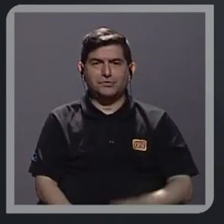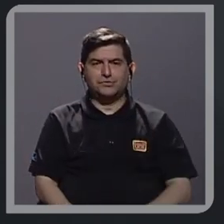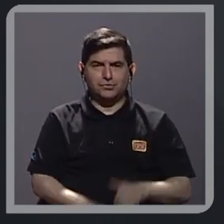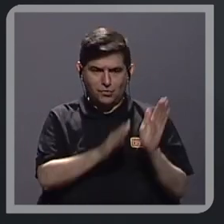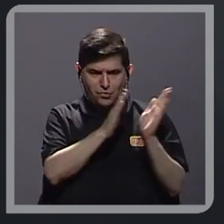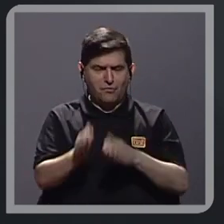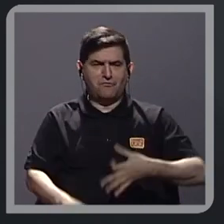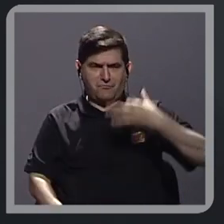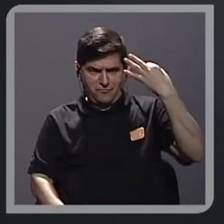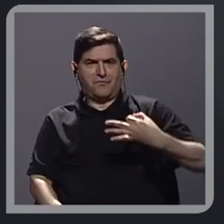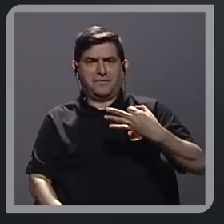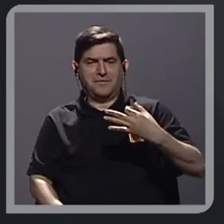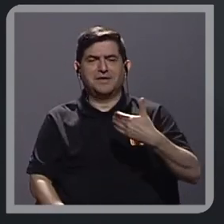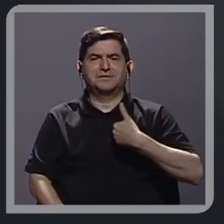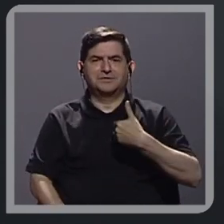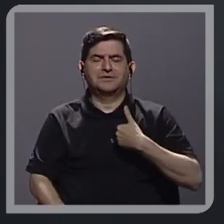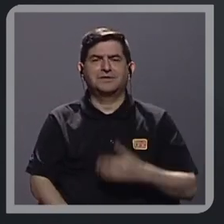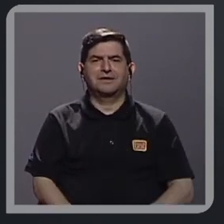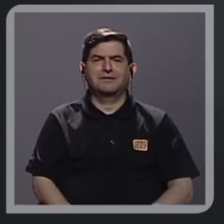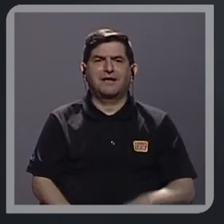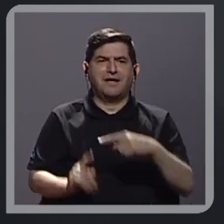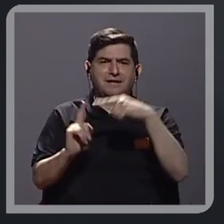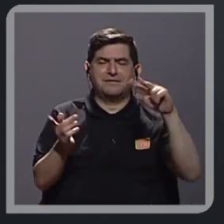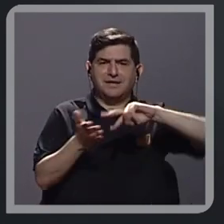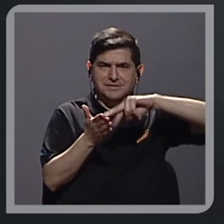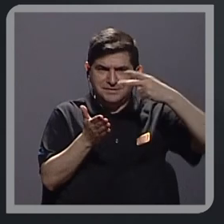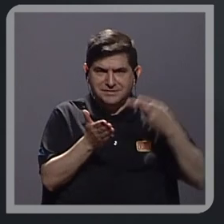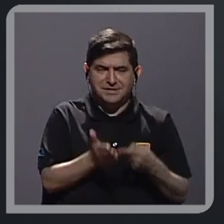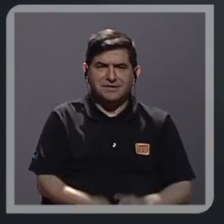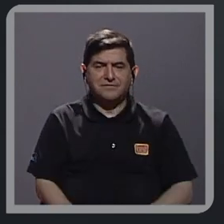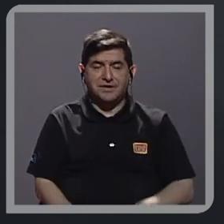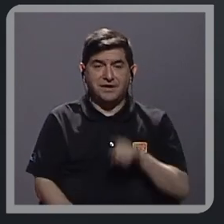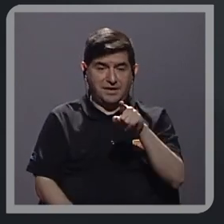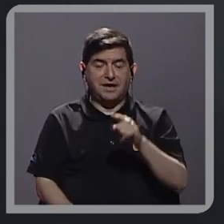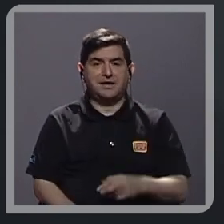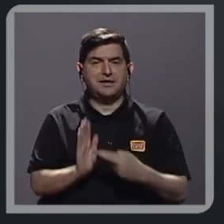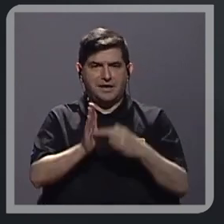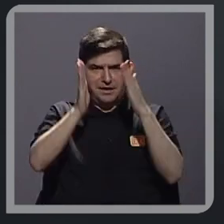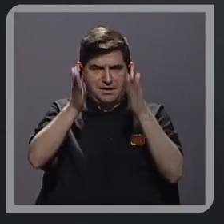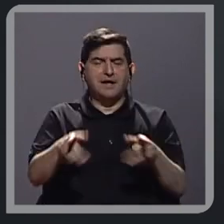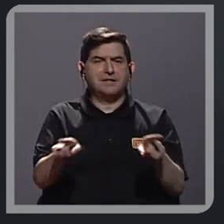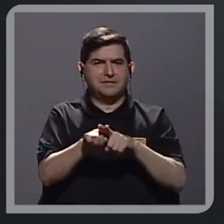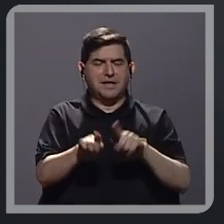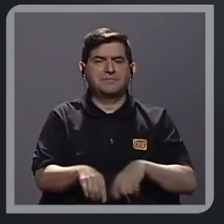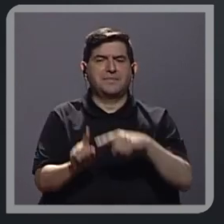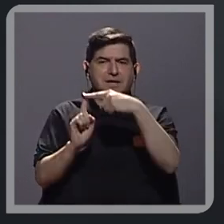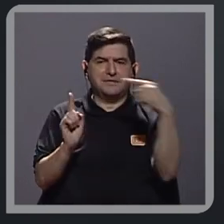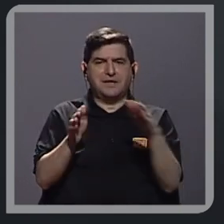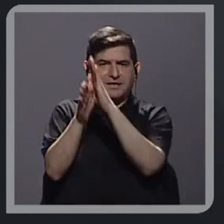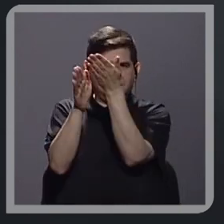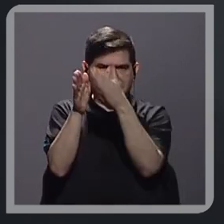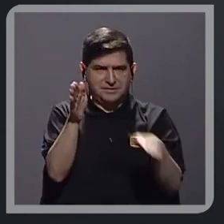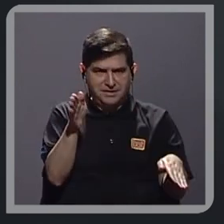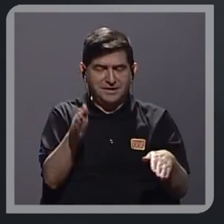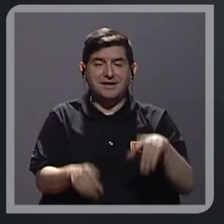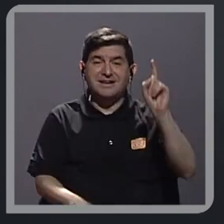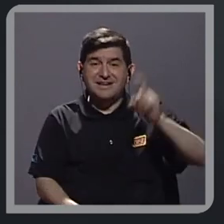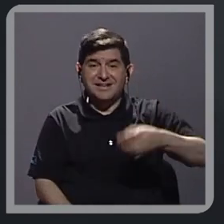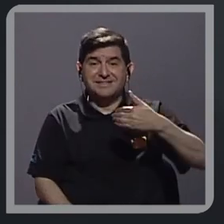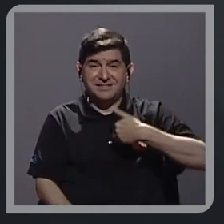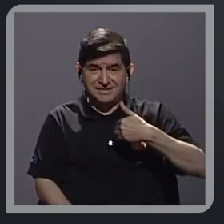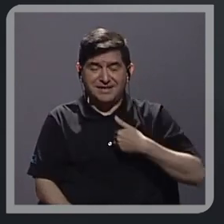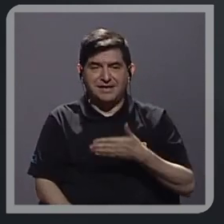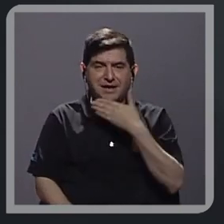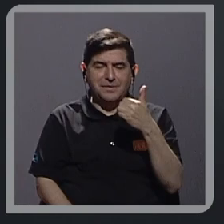sólidamente en eso desde lo que significa ser voz autorizada sino obviamente desde Contraloría la gran necesidad de